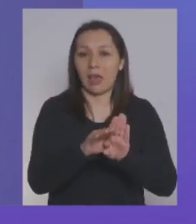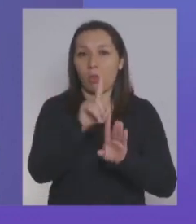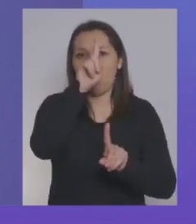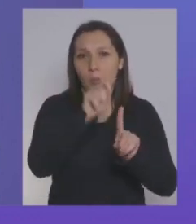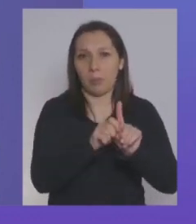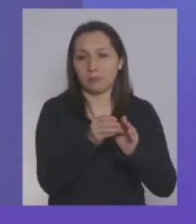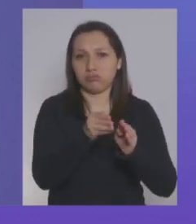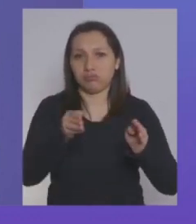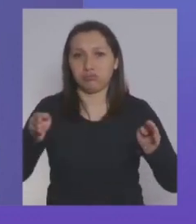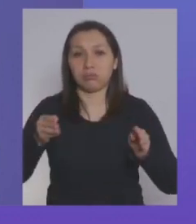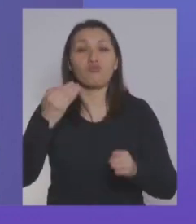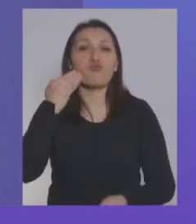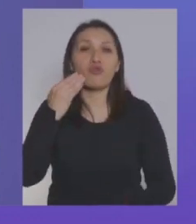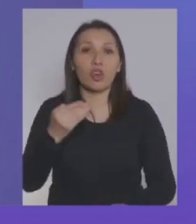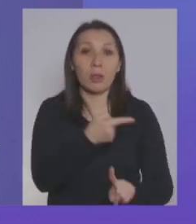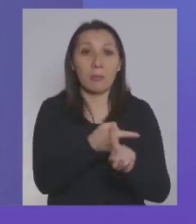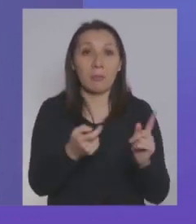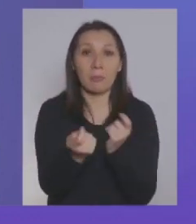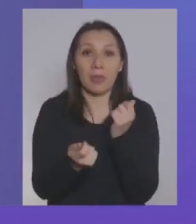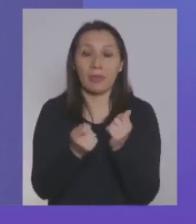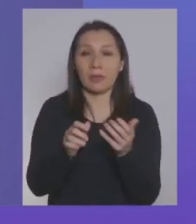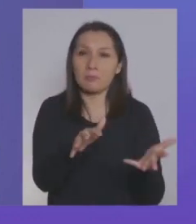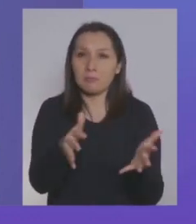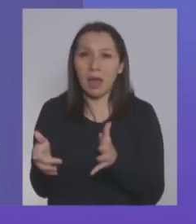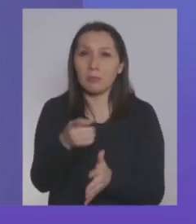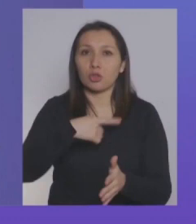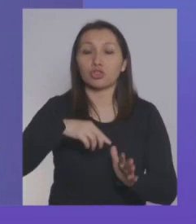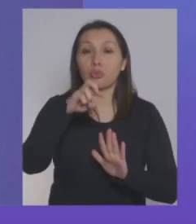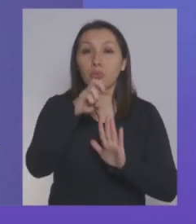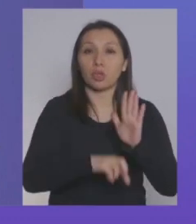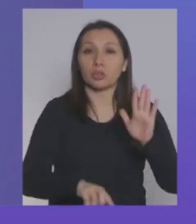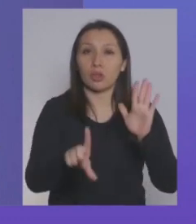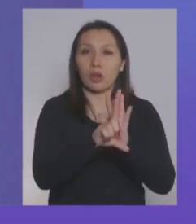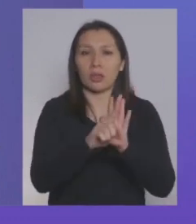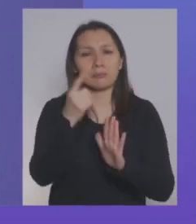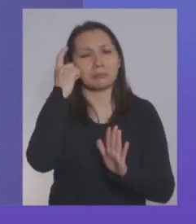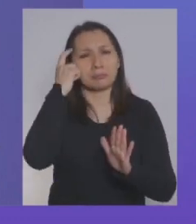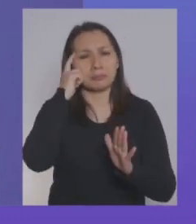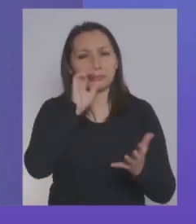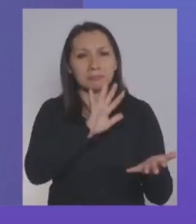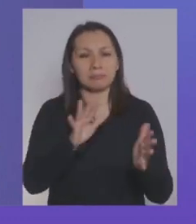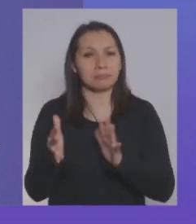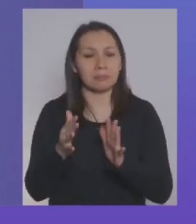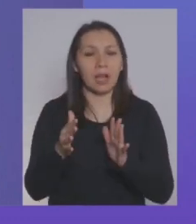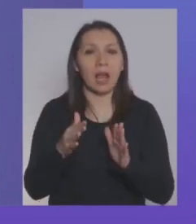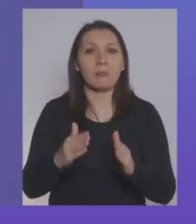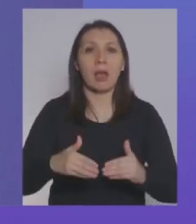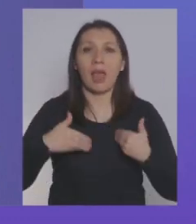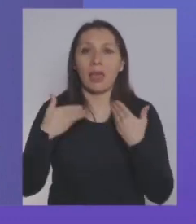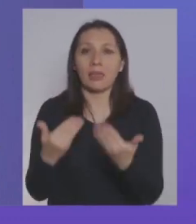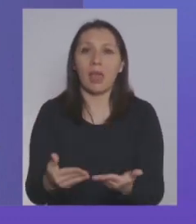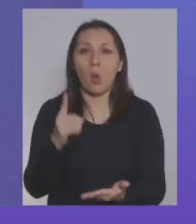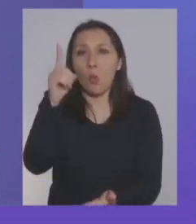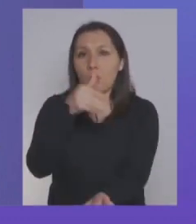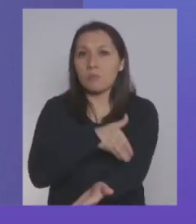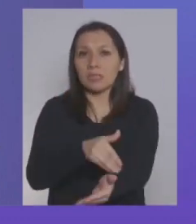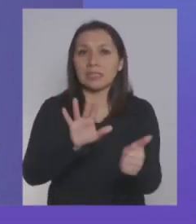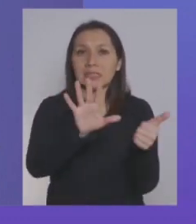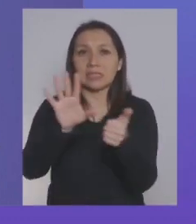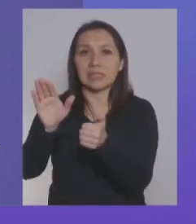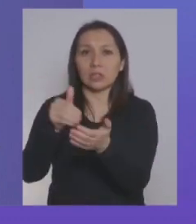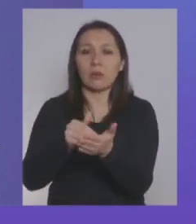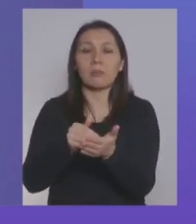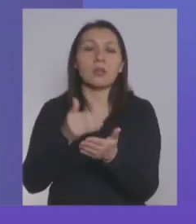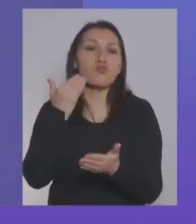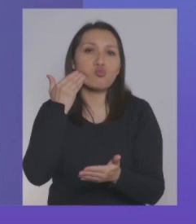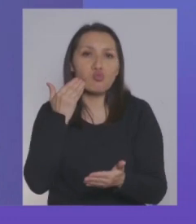En materia de bonos clase media, nosotros en la estimación del proyecto de ley estimábamos que se iban a dar 1.600.000